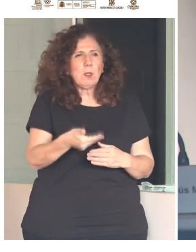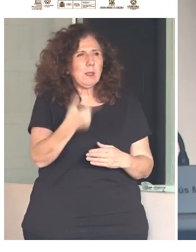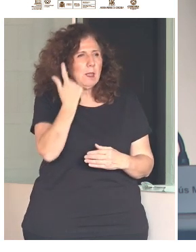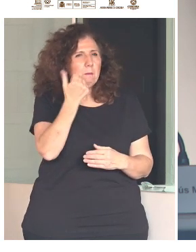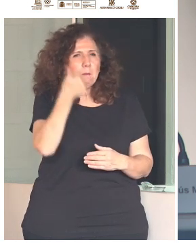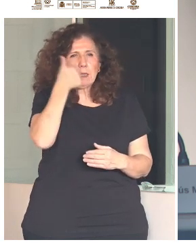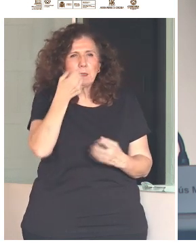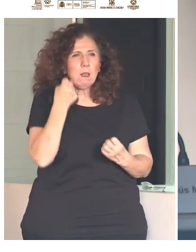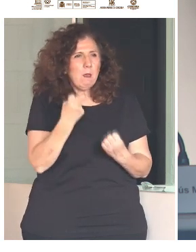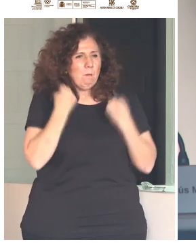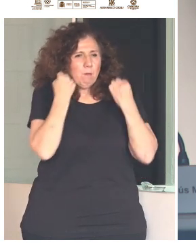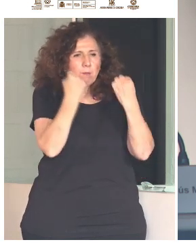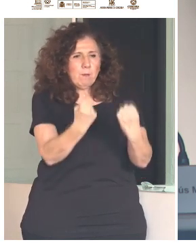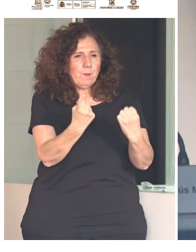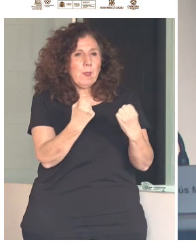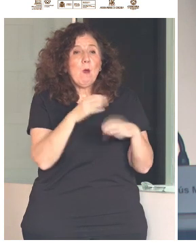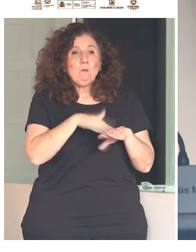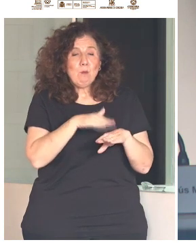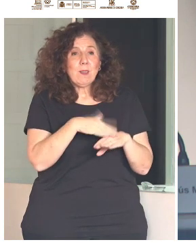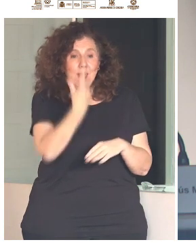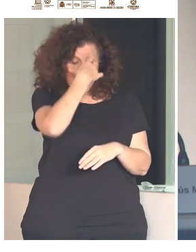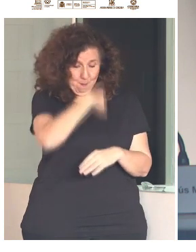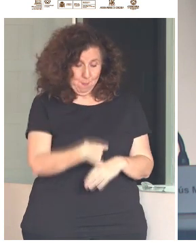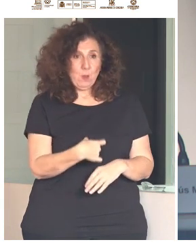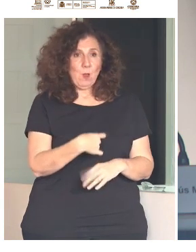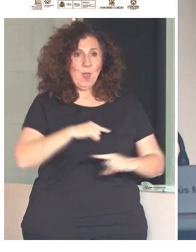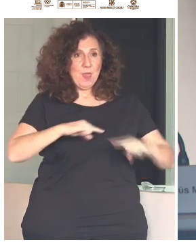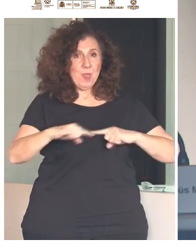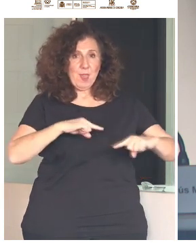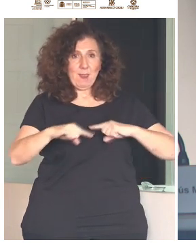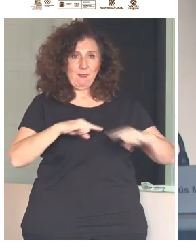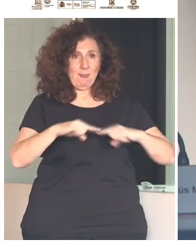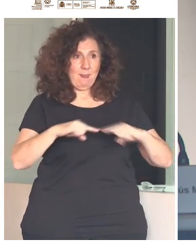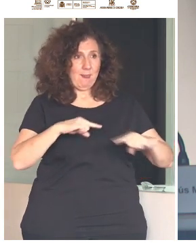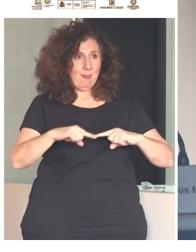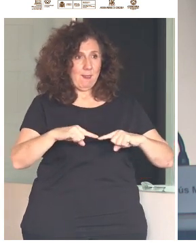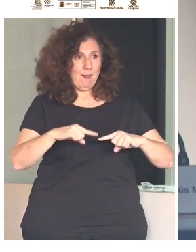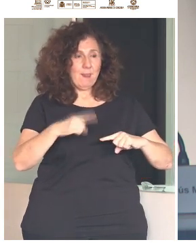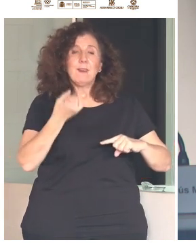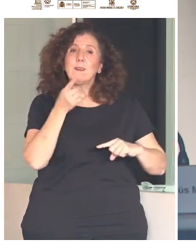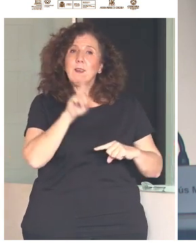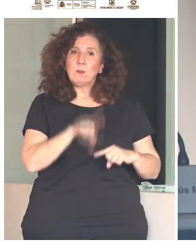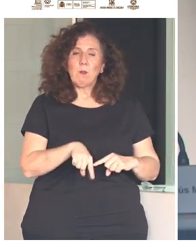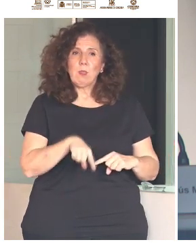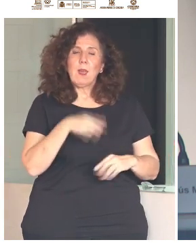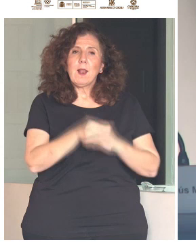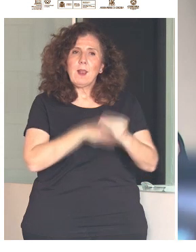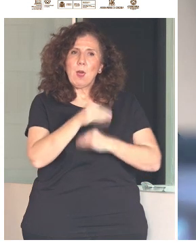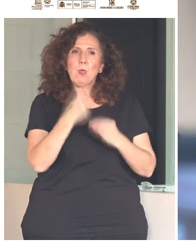dirigido por el propio usuario y que se pone a disposición para permitir una vida